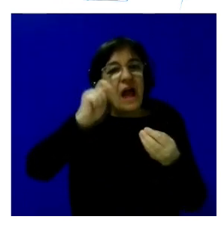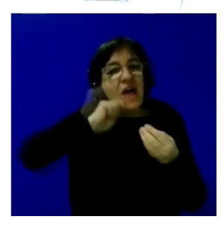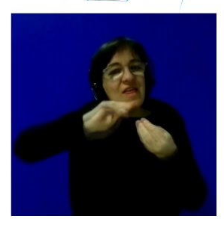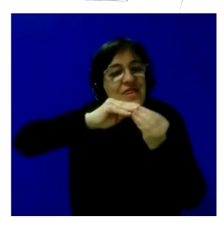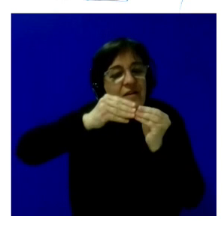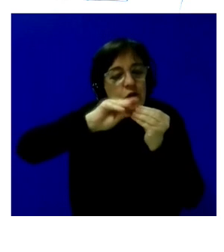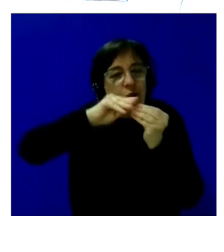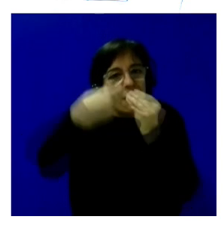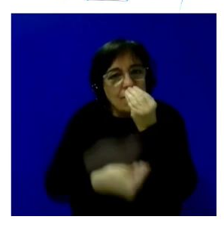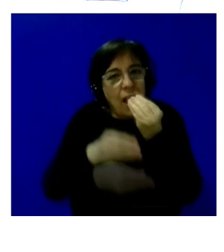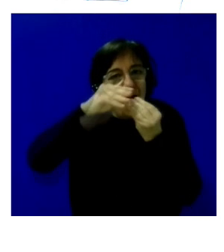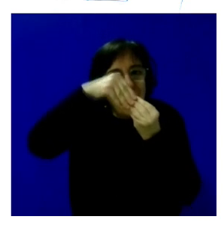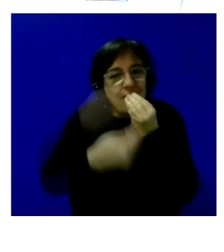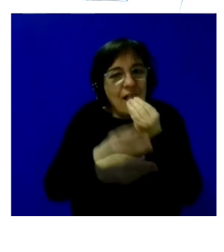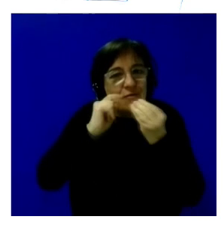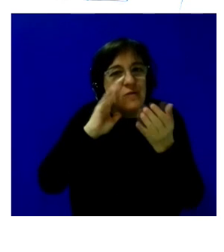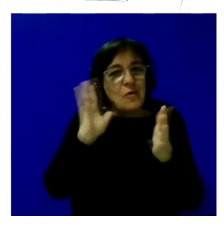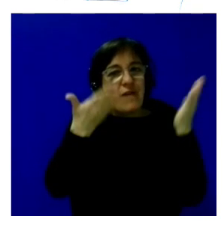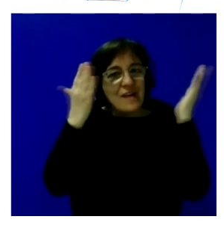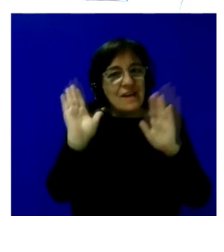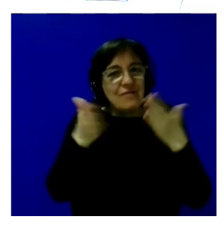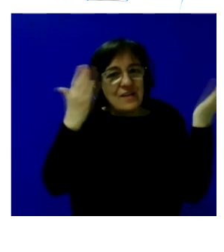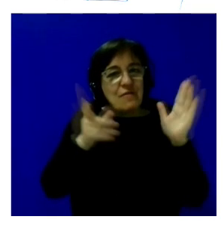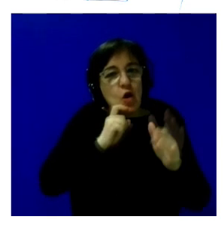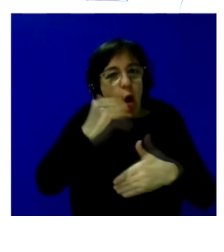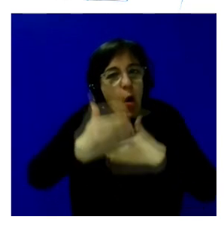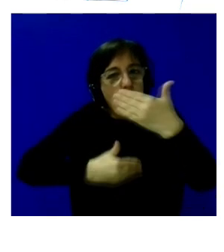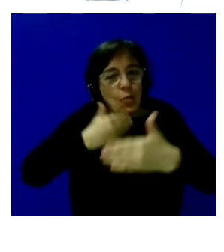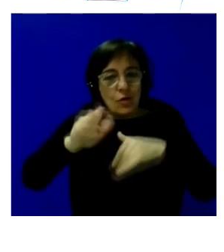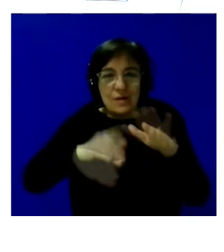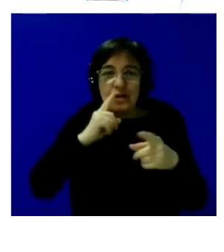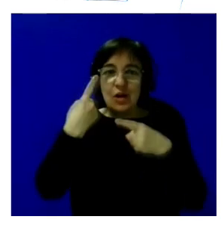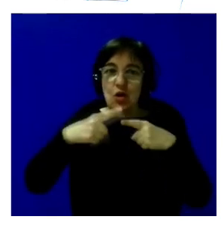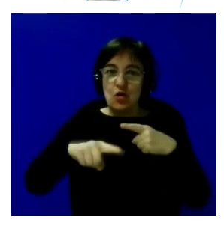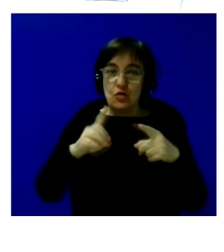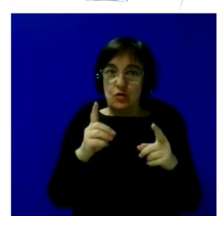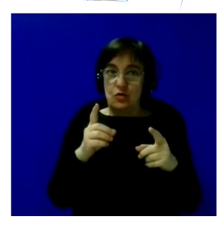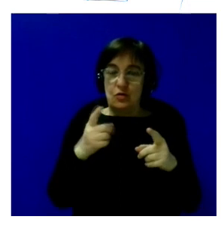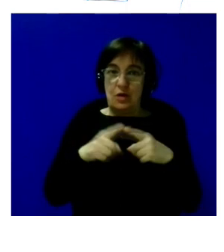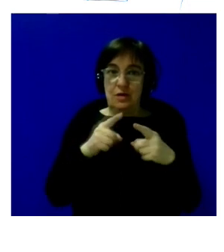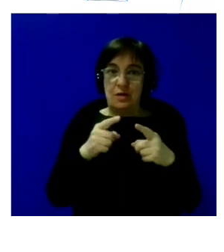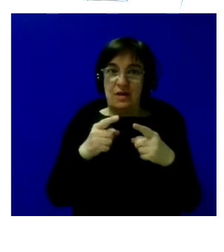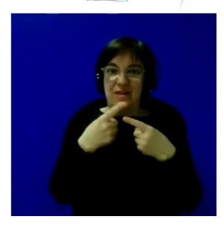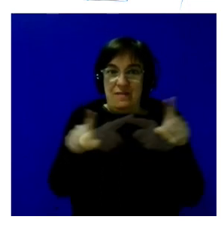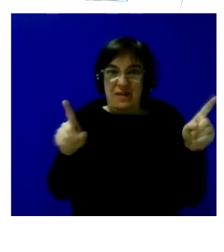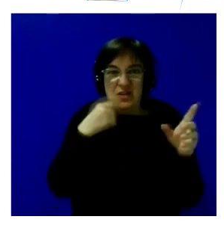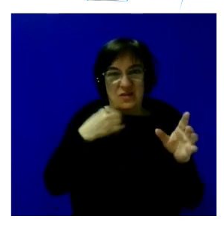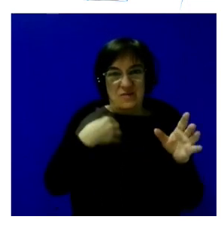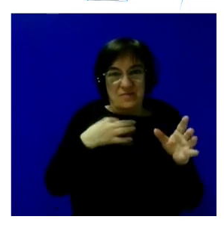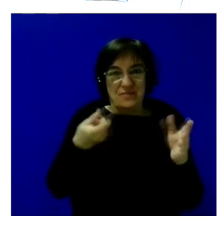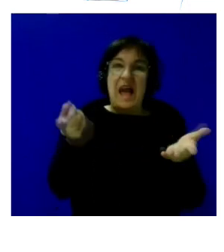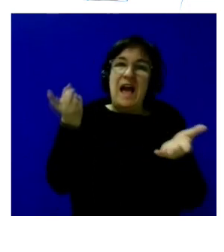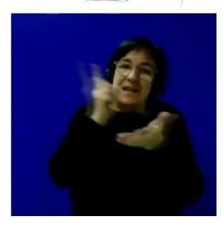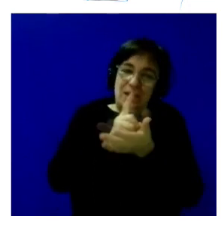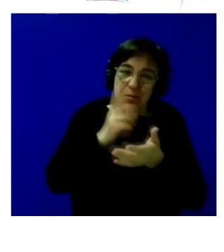como ha ido toda esta historia pues ¿qué elementos diferenciales aporta retoma con respecto a otras iniciativas?